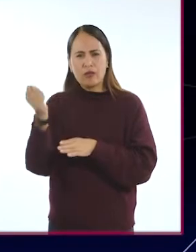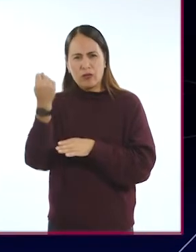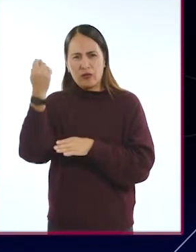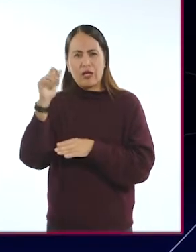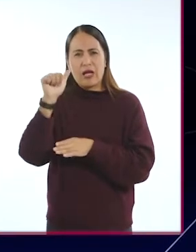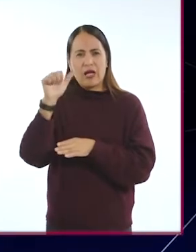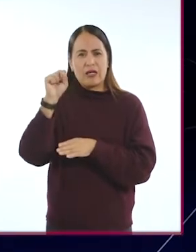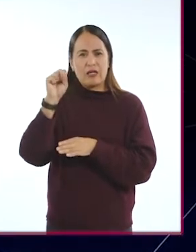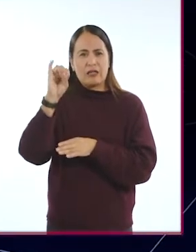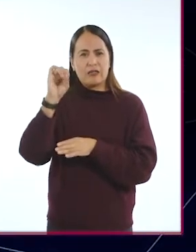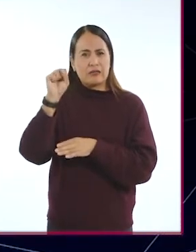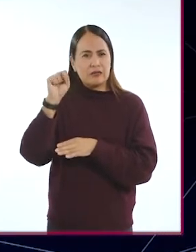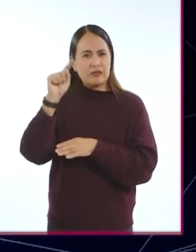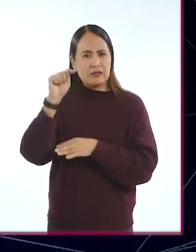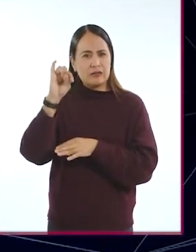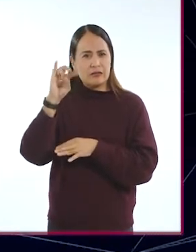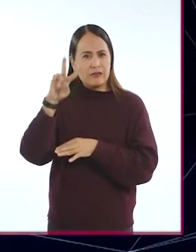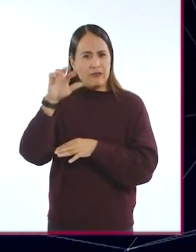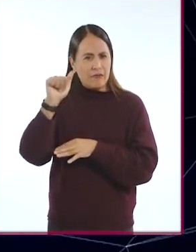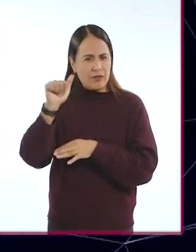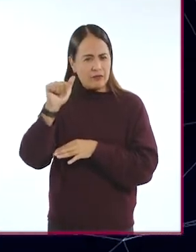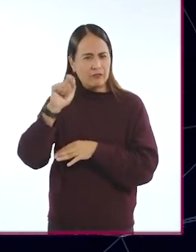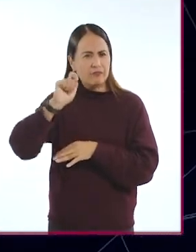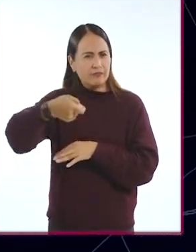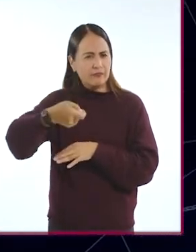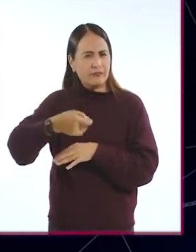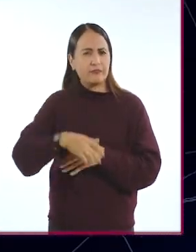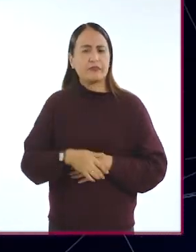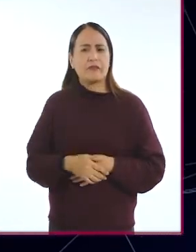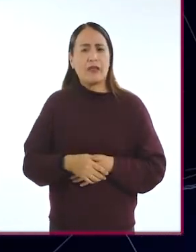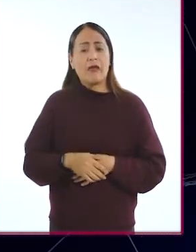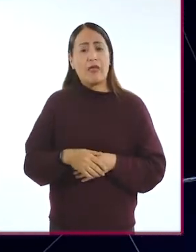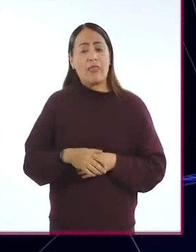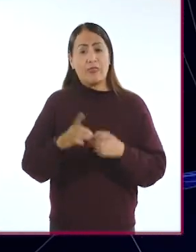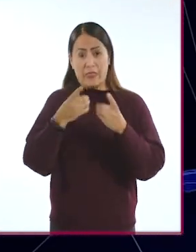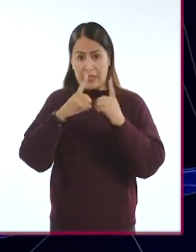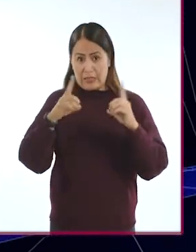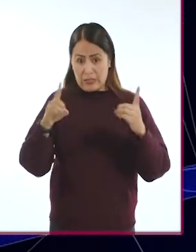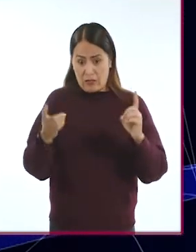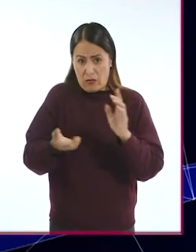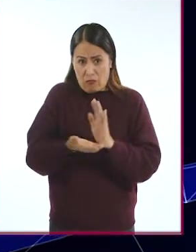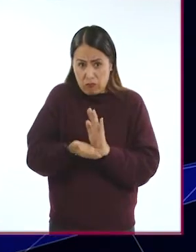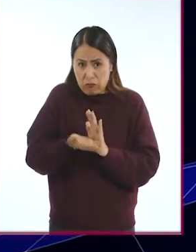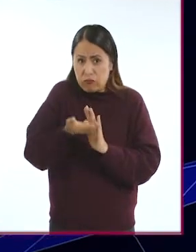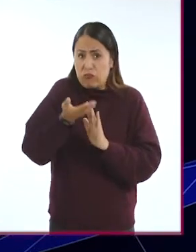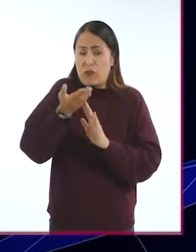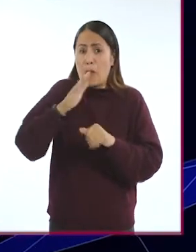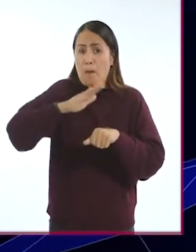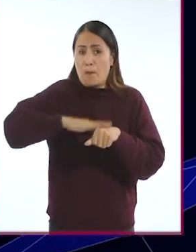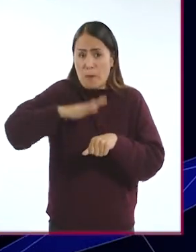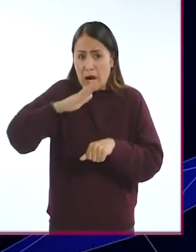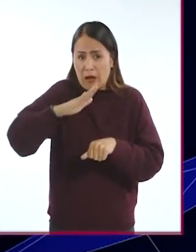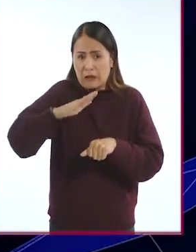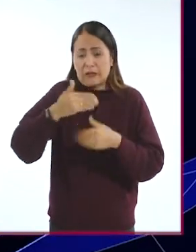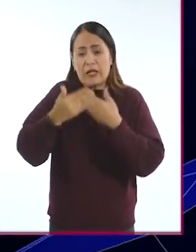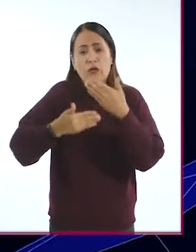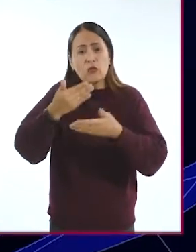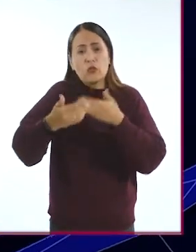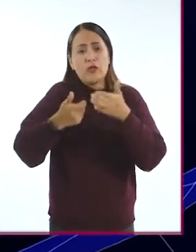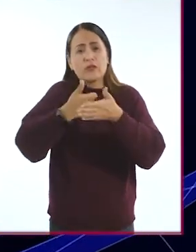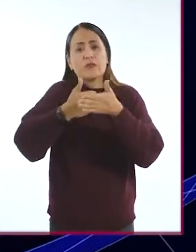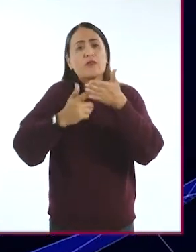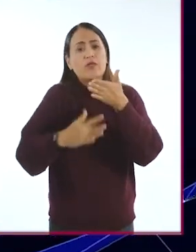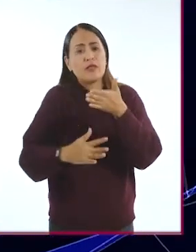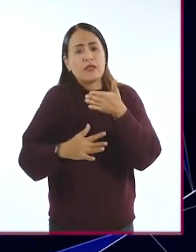tecnologías asistivas, en el sentido de que entre más se desarrollen, van a abaratarse más,